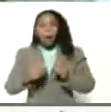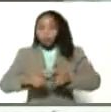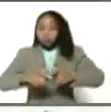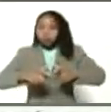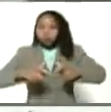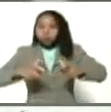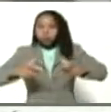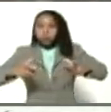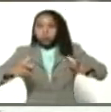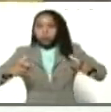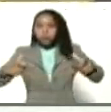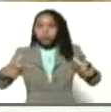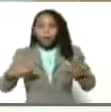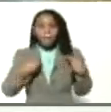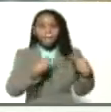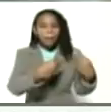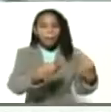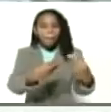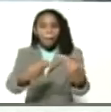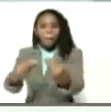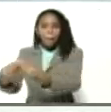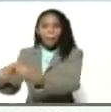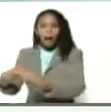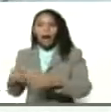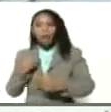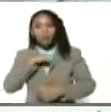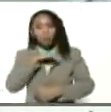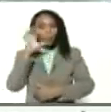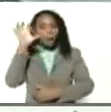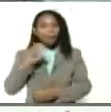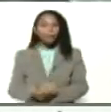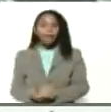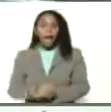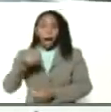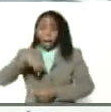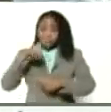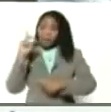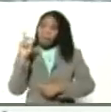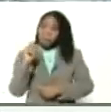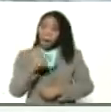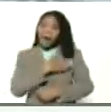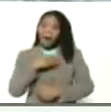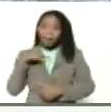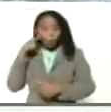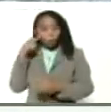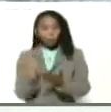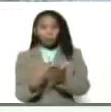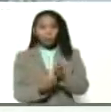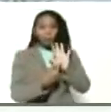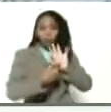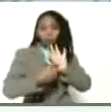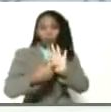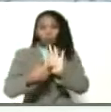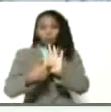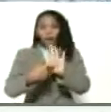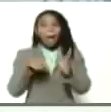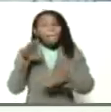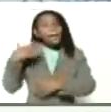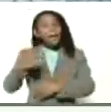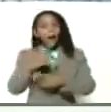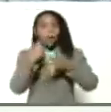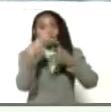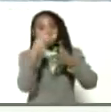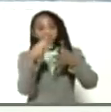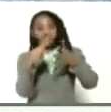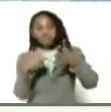la cantidad de distribución en nuestro país. Aquí también, presidente, le queremos mostrar el pescado variado que